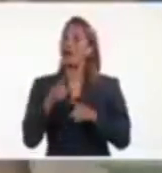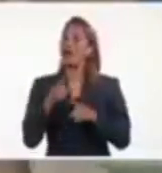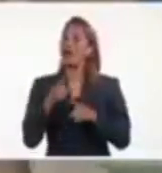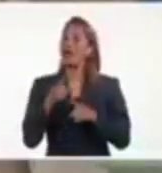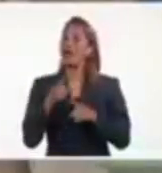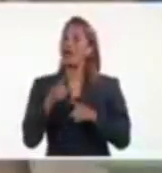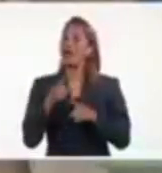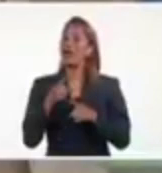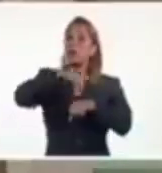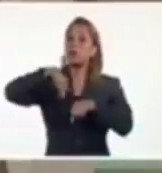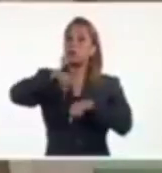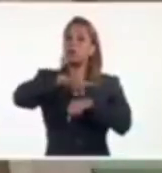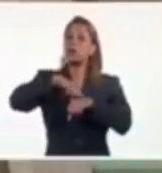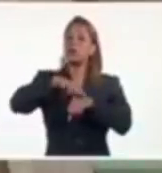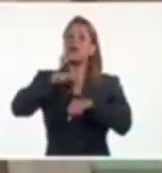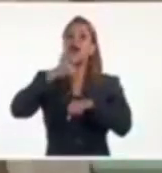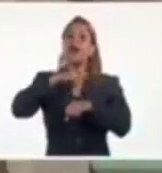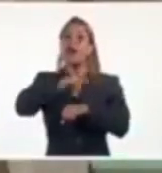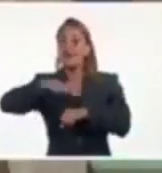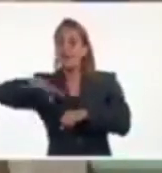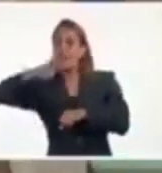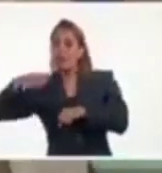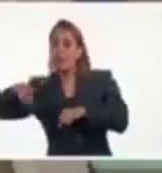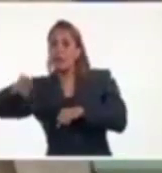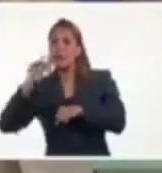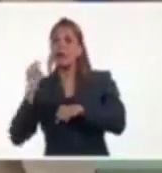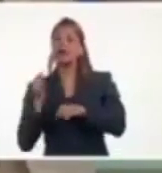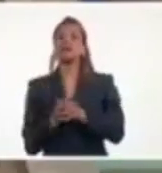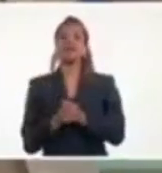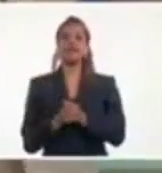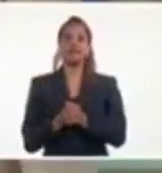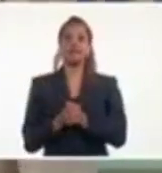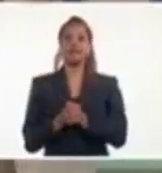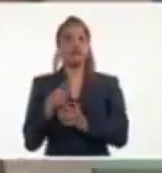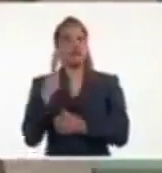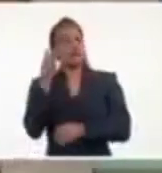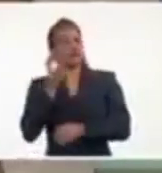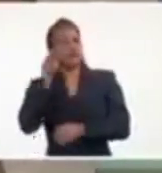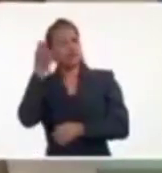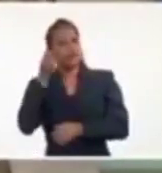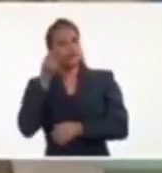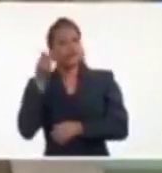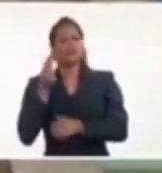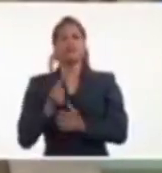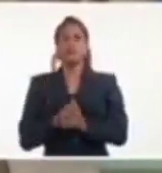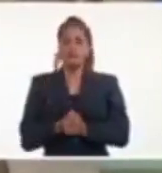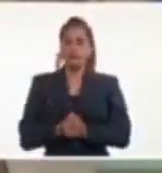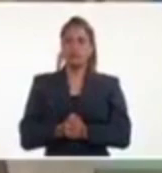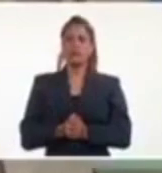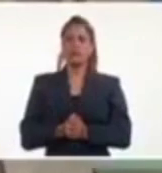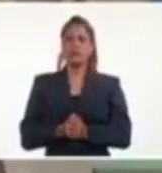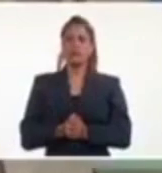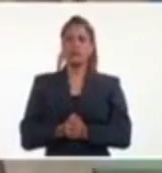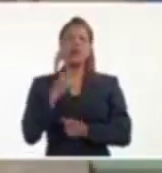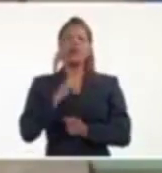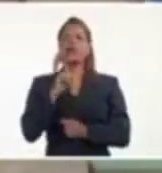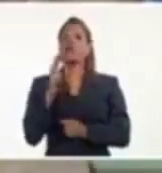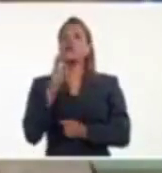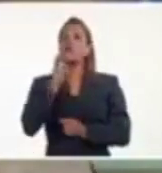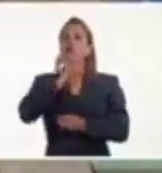sobre un área de mar donde hay temperaturas de 30, 31 grados, y además porque el sistema puede